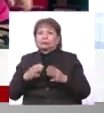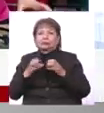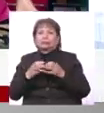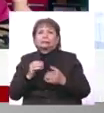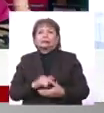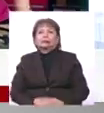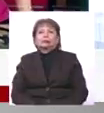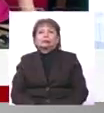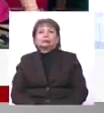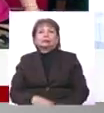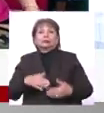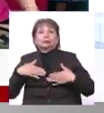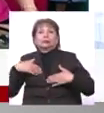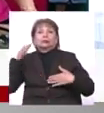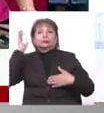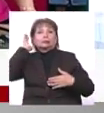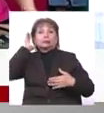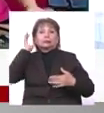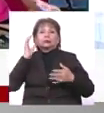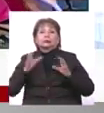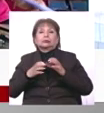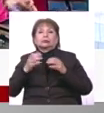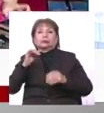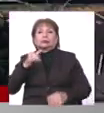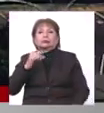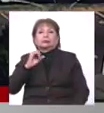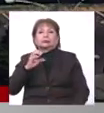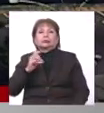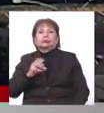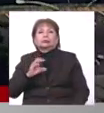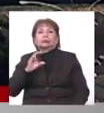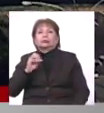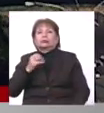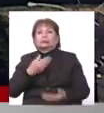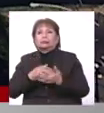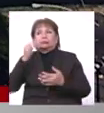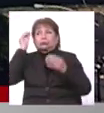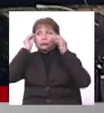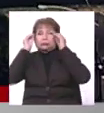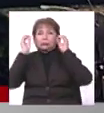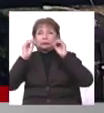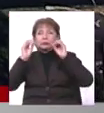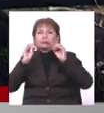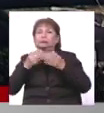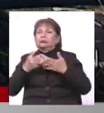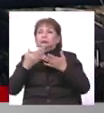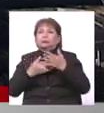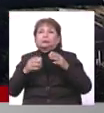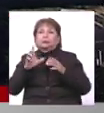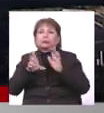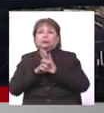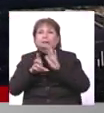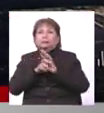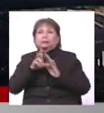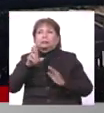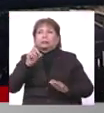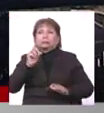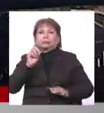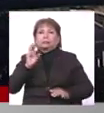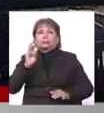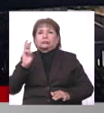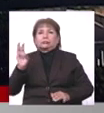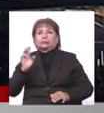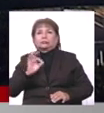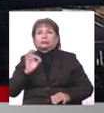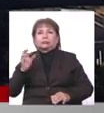ustedes. Bueno, hemos podido escuchar a la Congresista Geiri Juárez, quien nos ha brindado su opinión referente a la Ley 31906, que busca